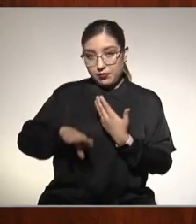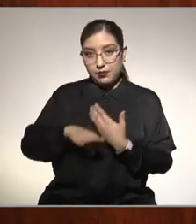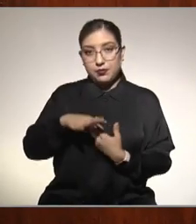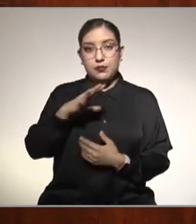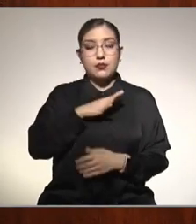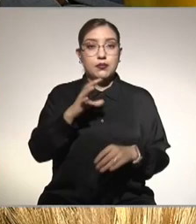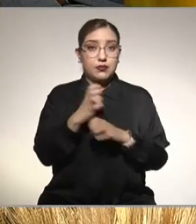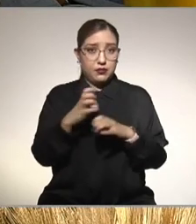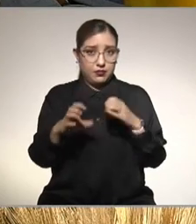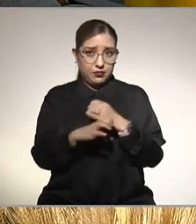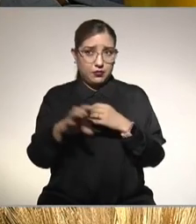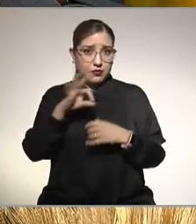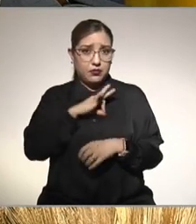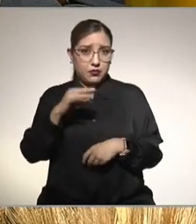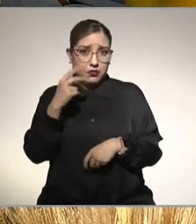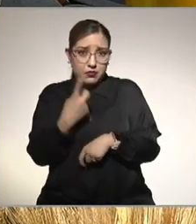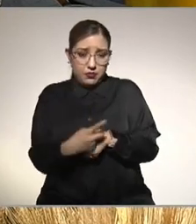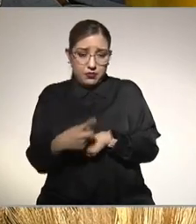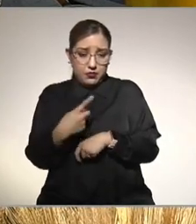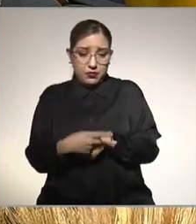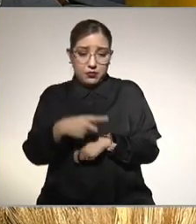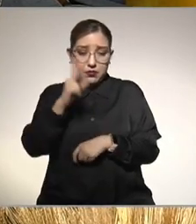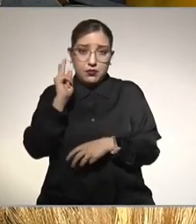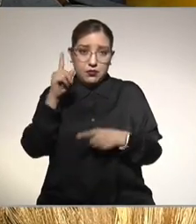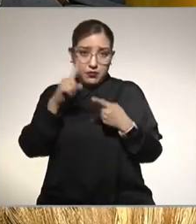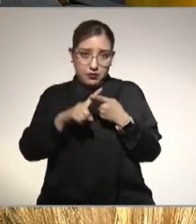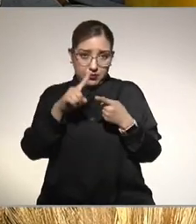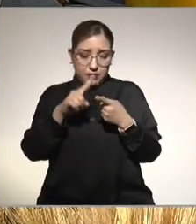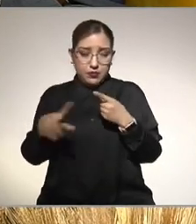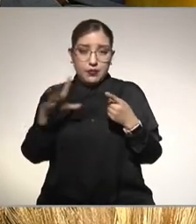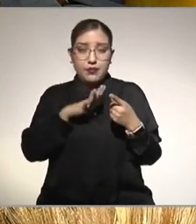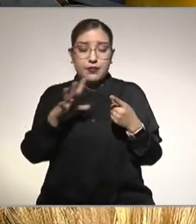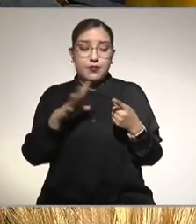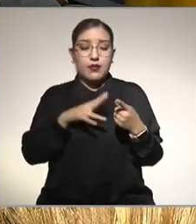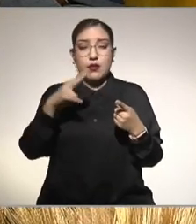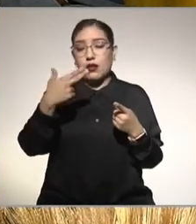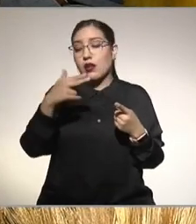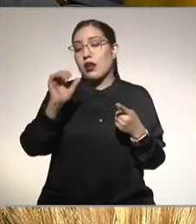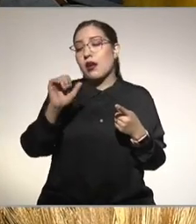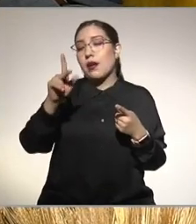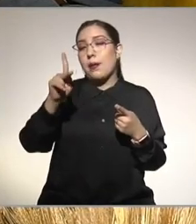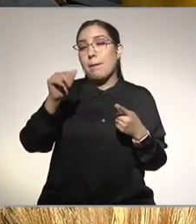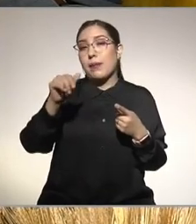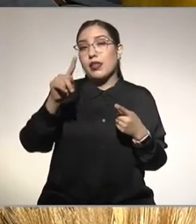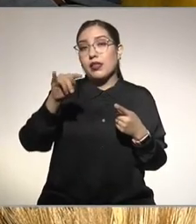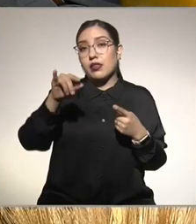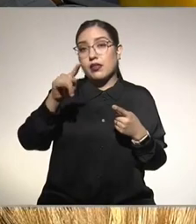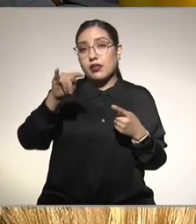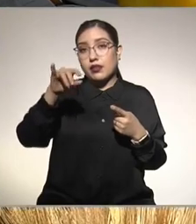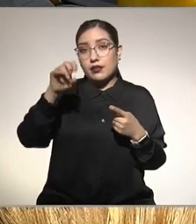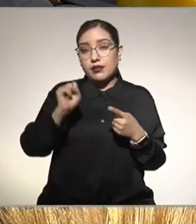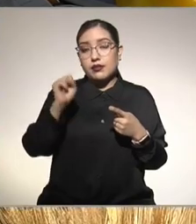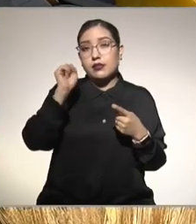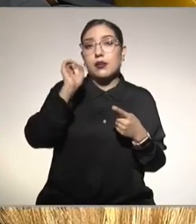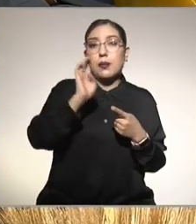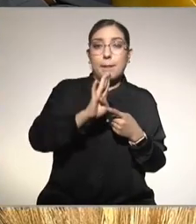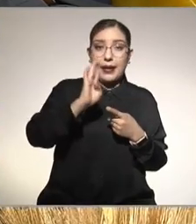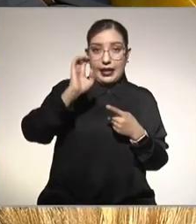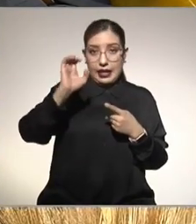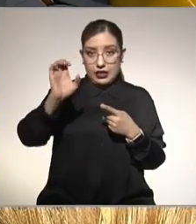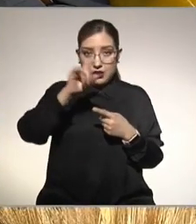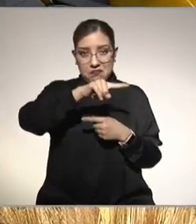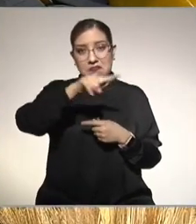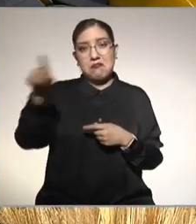al hígado, pero pensemos que las tres más comunes son la hepatitis, no la hepatitis A, sino la B y la C, que ya ustedes pueden buscar en YouTube